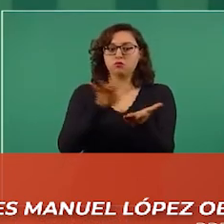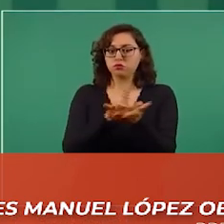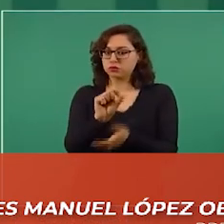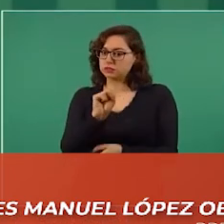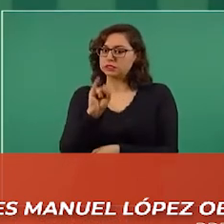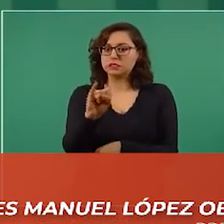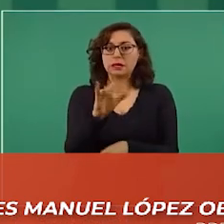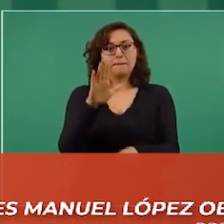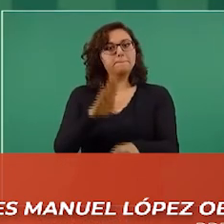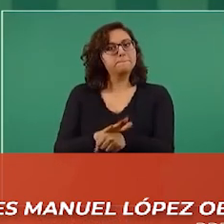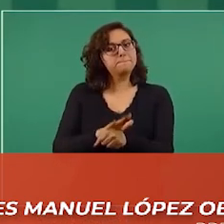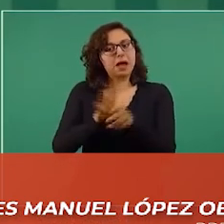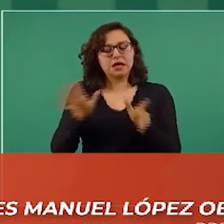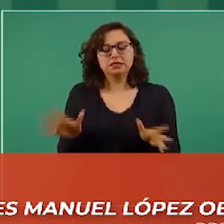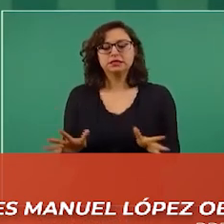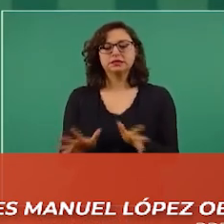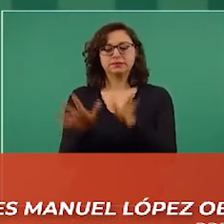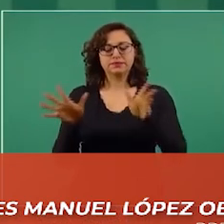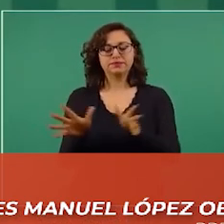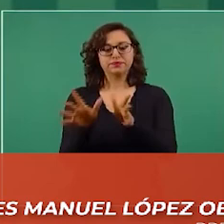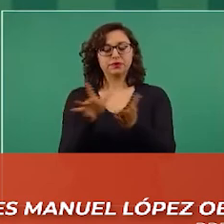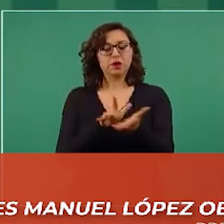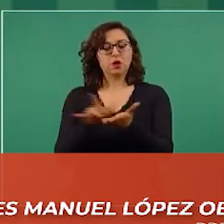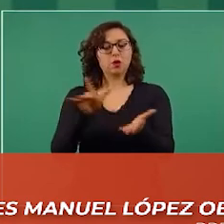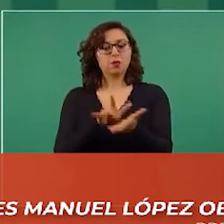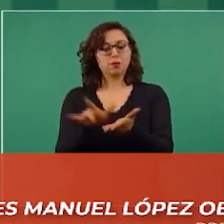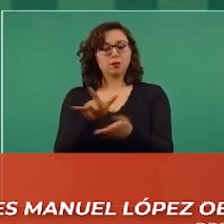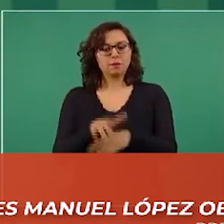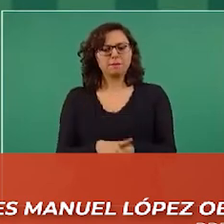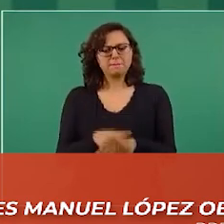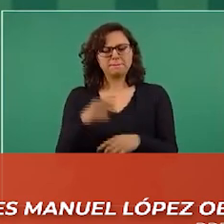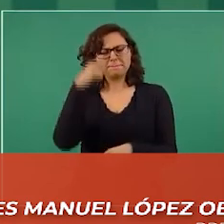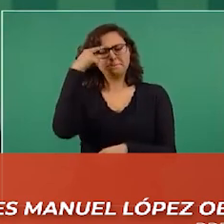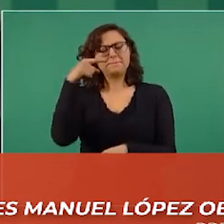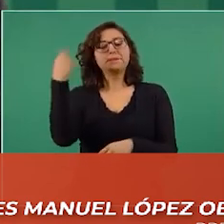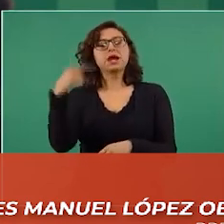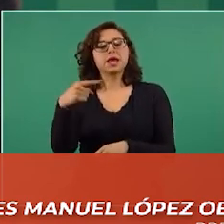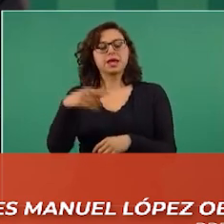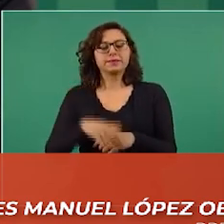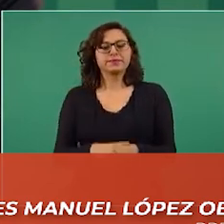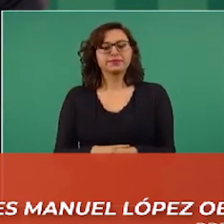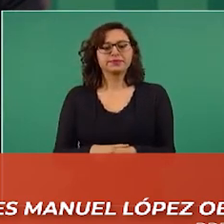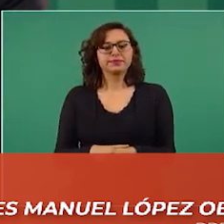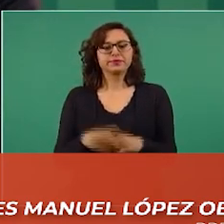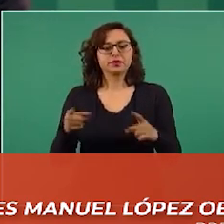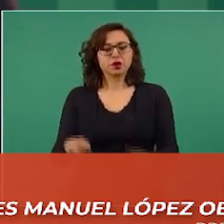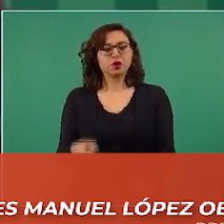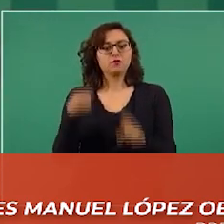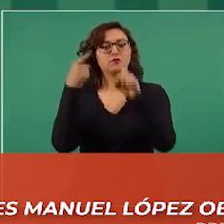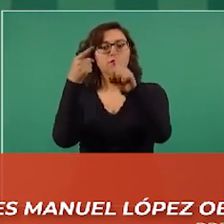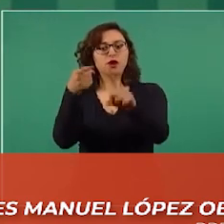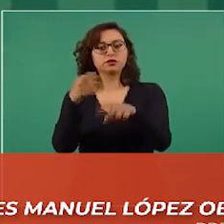con la finalidad de que las vacunas contra el COVID